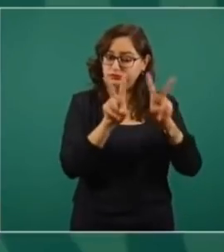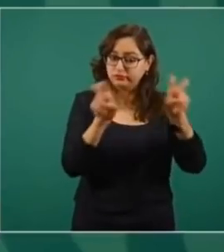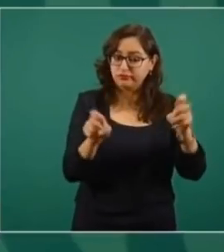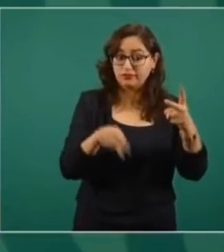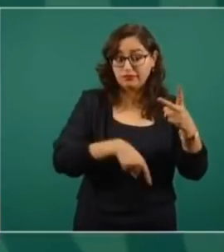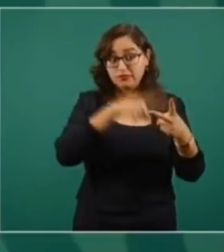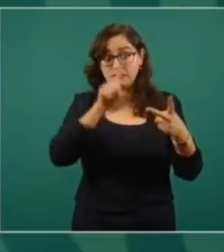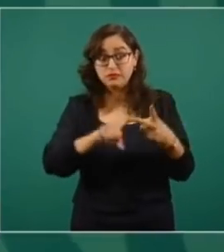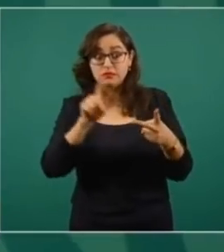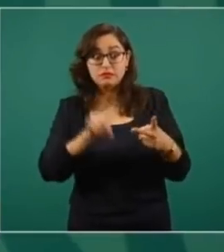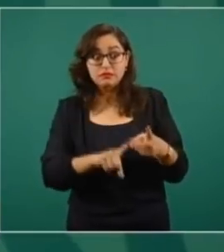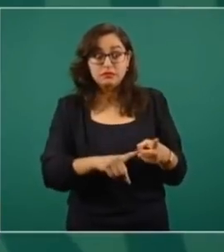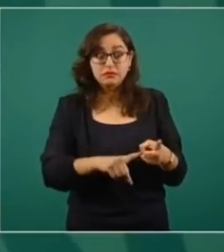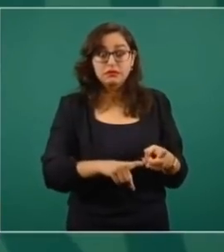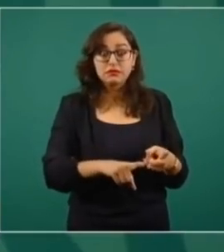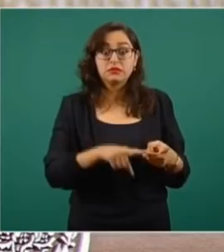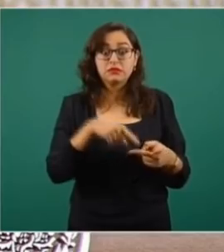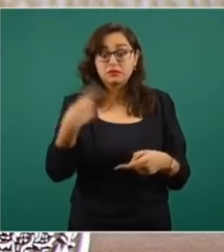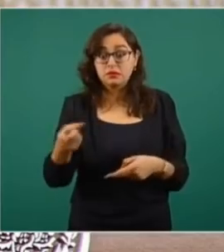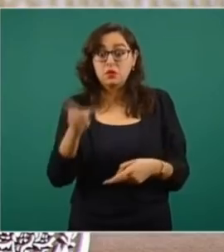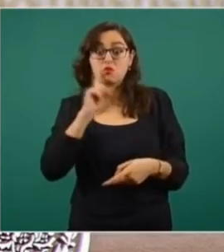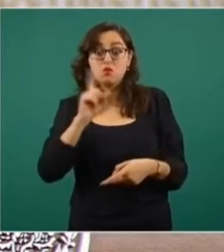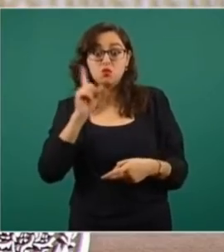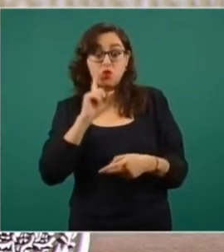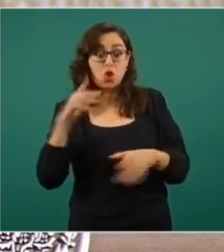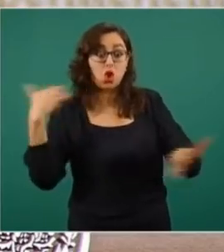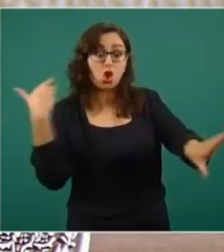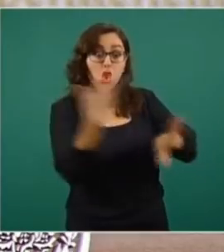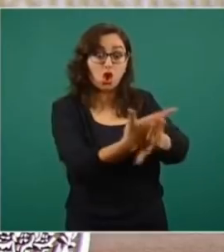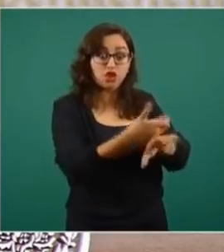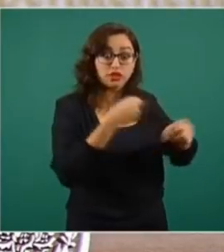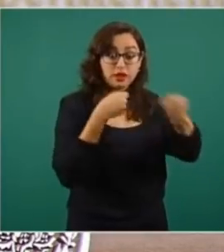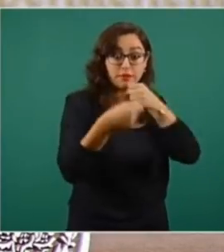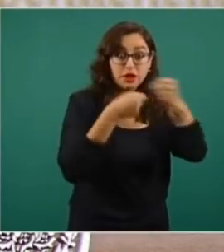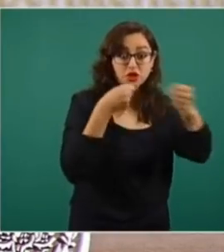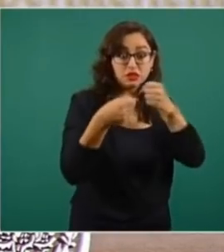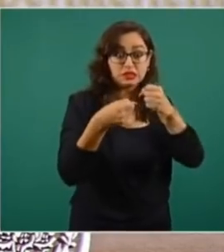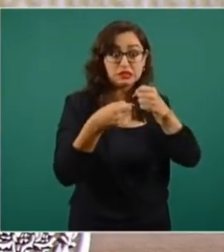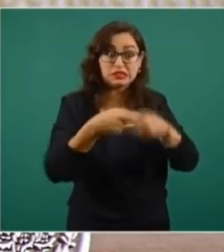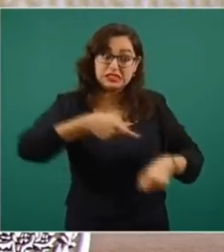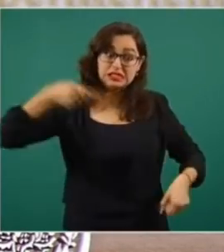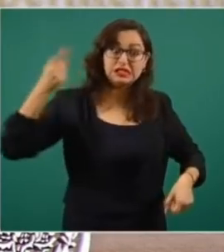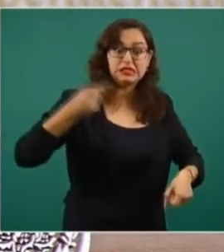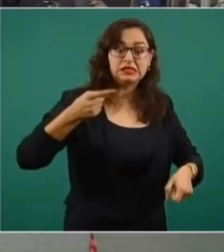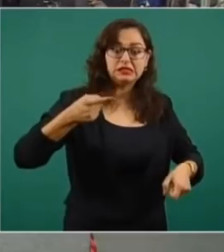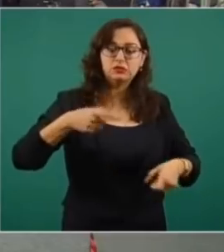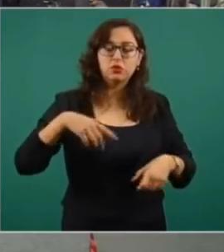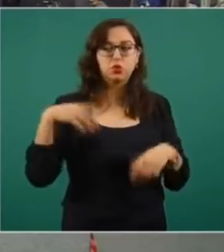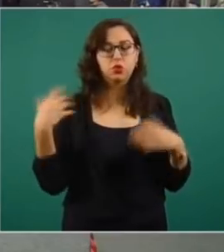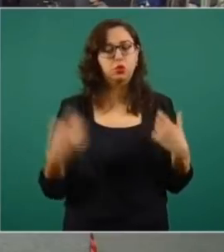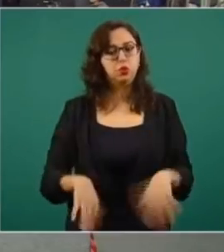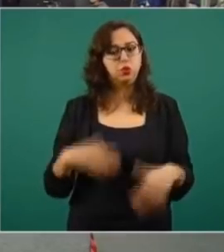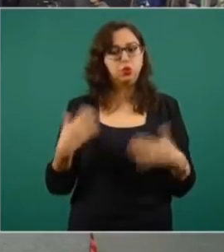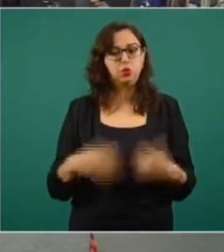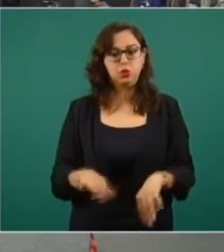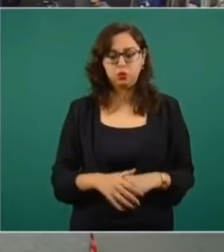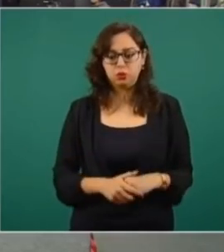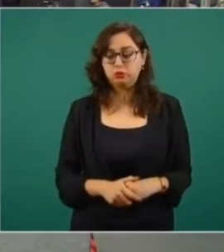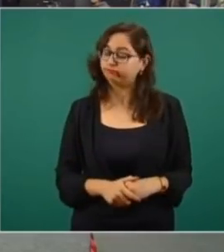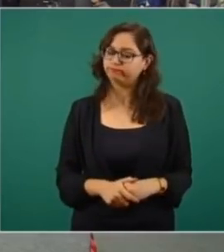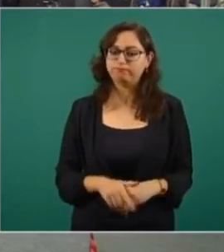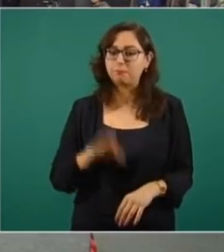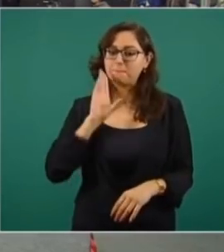amenaza, fatal también, muy poco afortunada, por decirlo menos. Y vamos, obviamente,